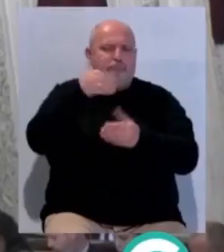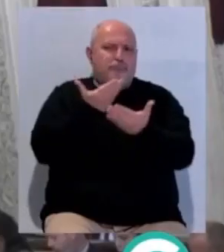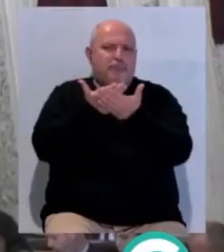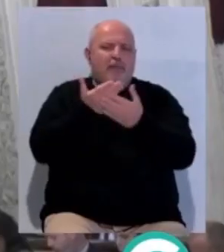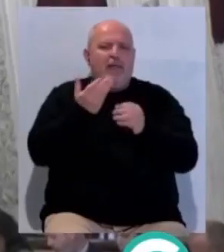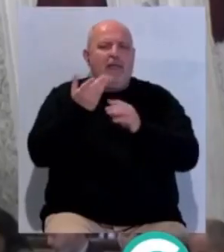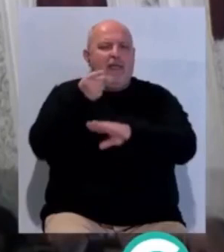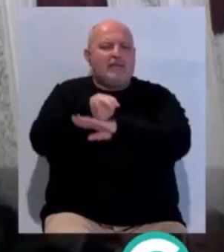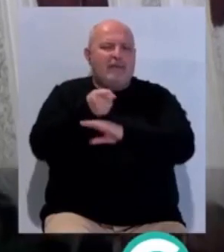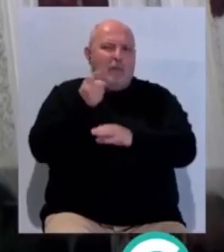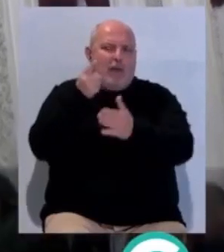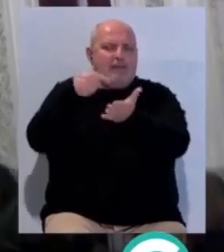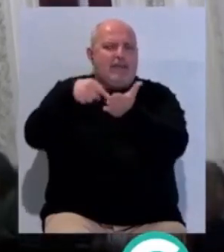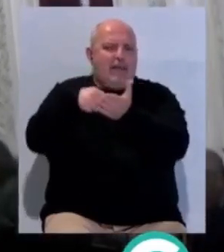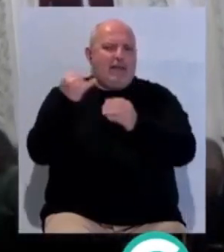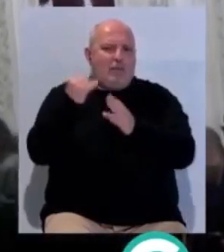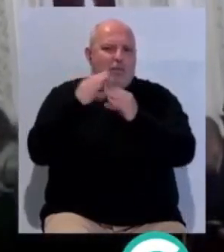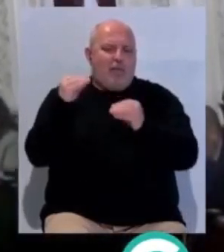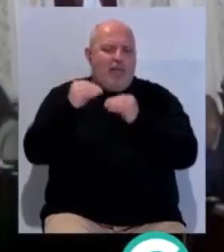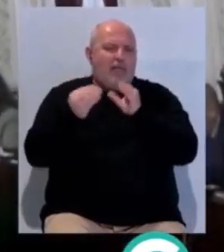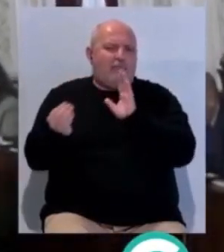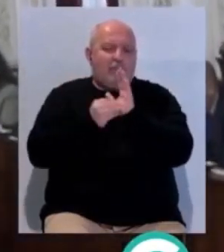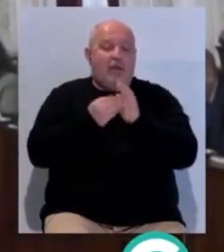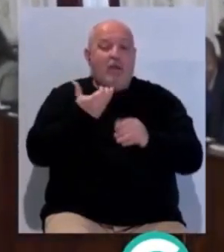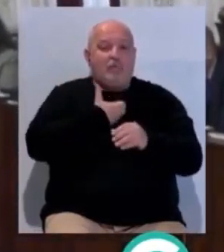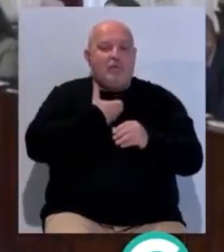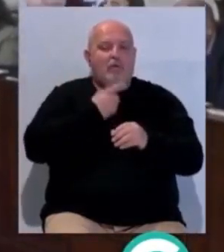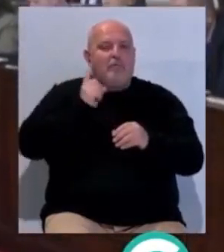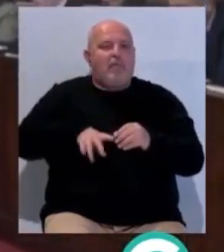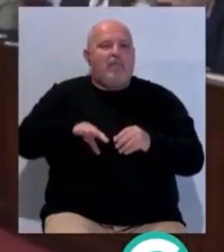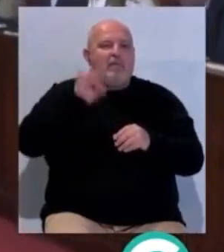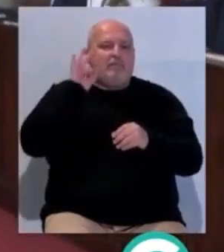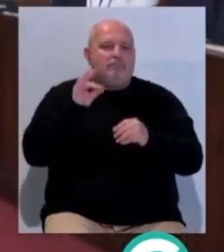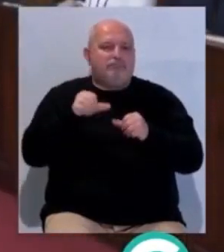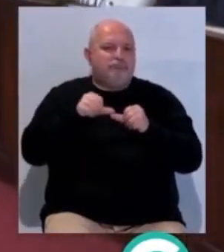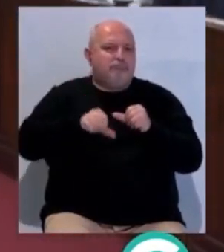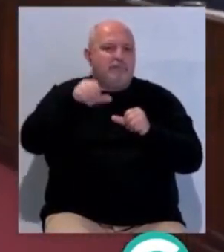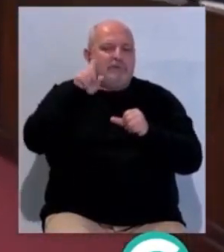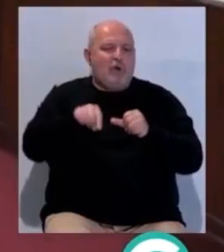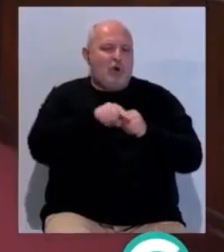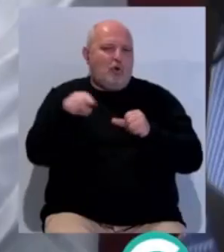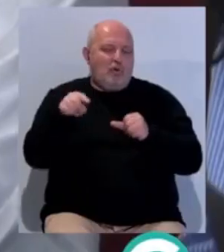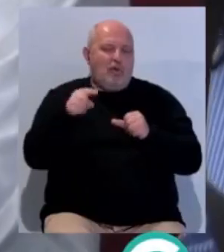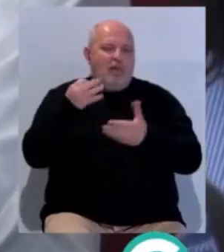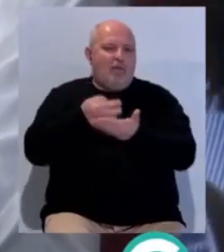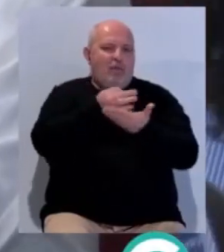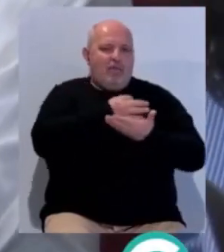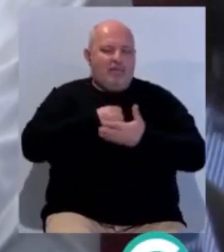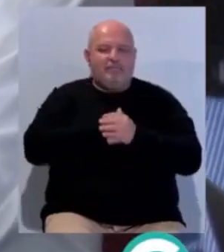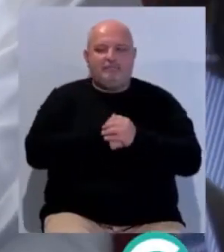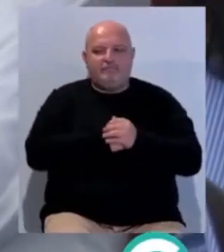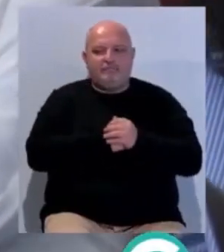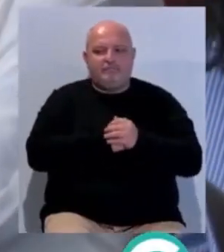exigir la tasa a la Junta y permitir que los ayuntamientos puedan decidir su implantación o no en las ciudades.